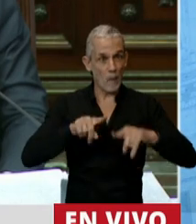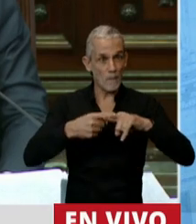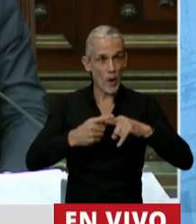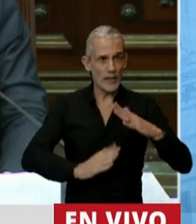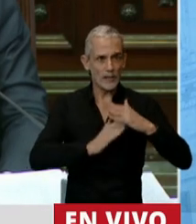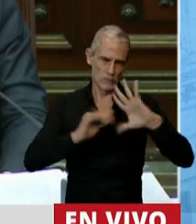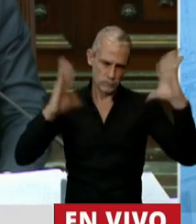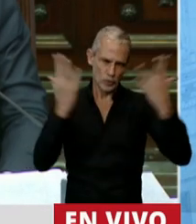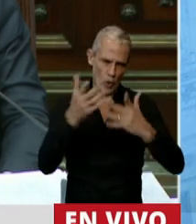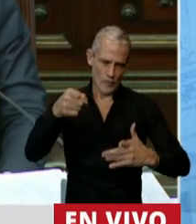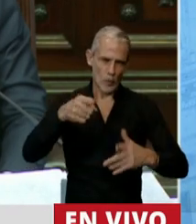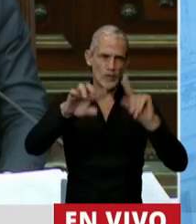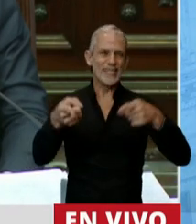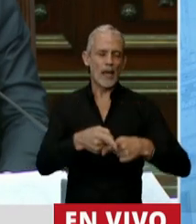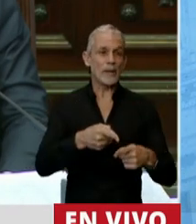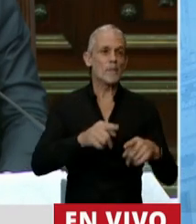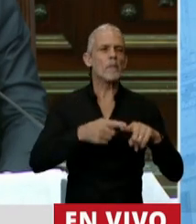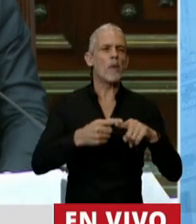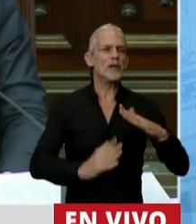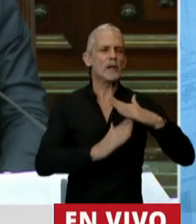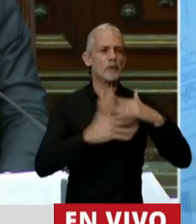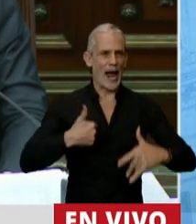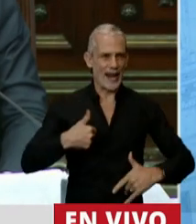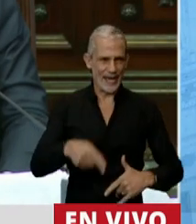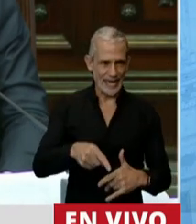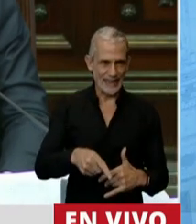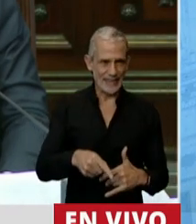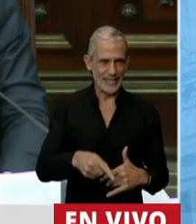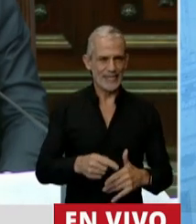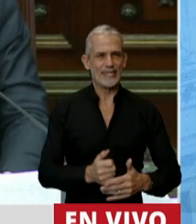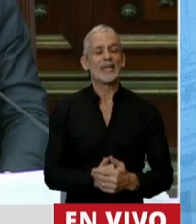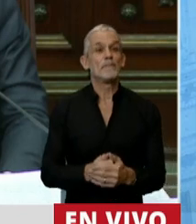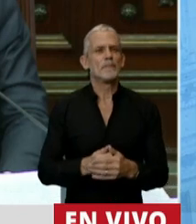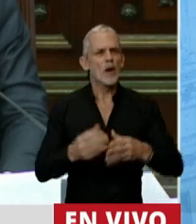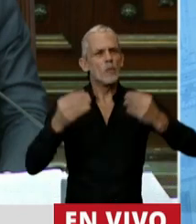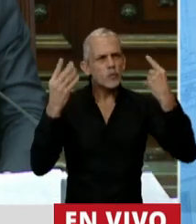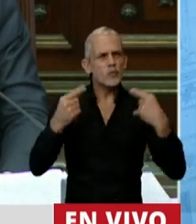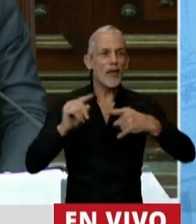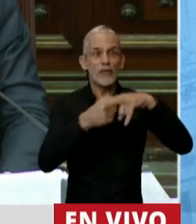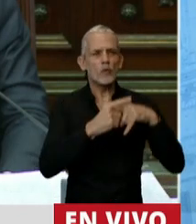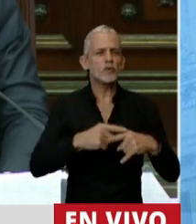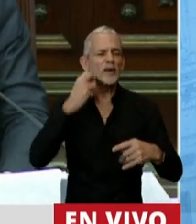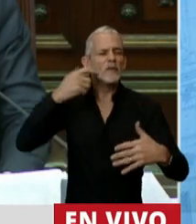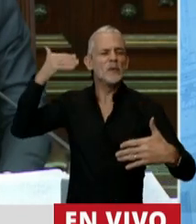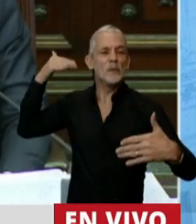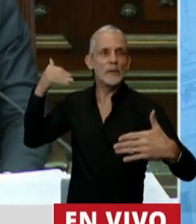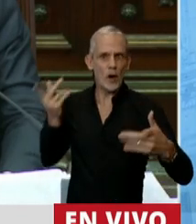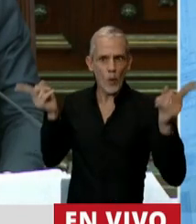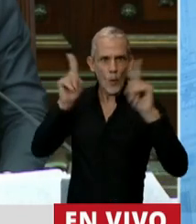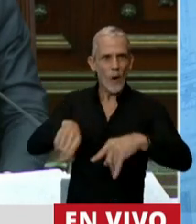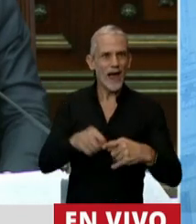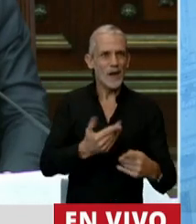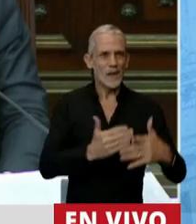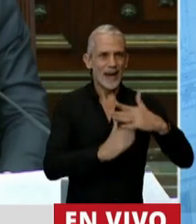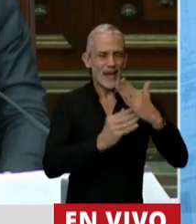global y para la dirigencia política de la Argentina sin duda. Muchas discusiones viejas se renovaron, el